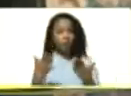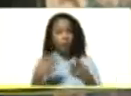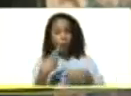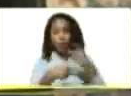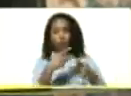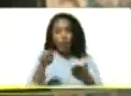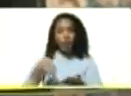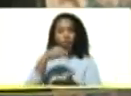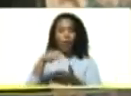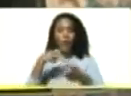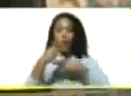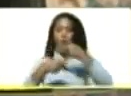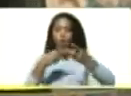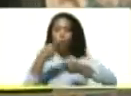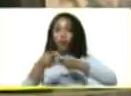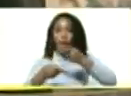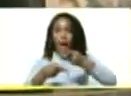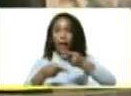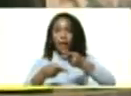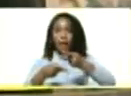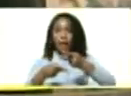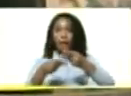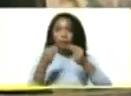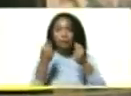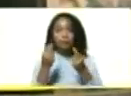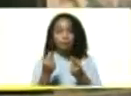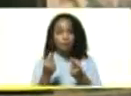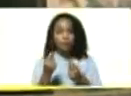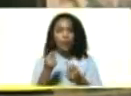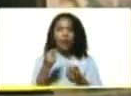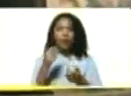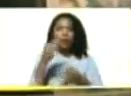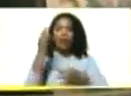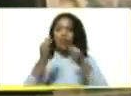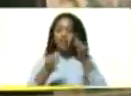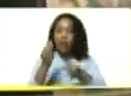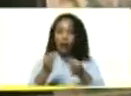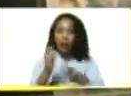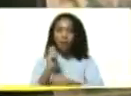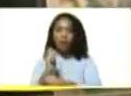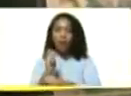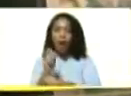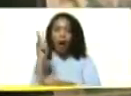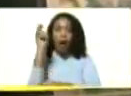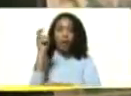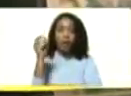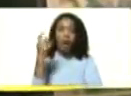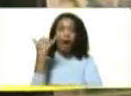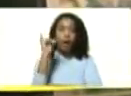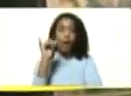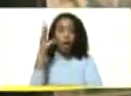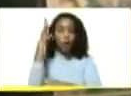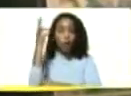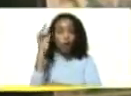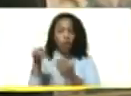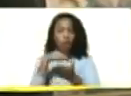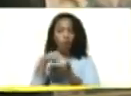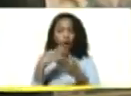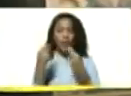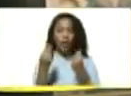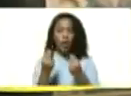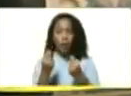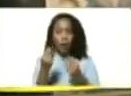producción nacional con políticas arancelarias, para fiscales. El viernes tenemos convocado al Consejo Nacional de Economía